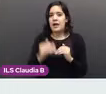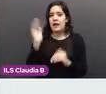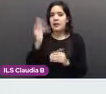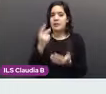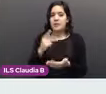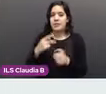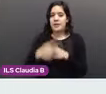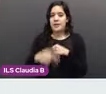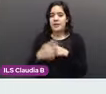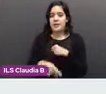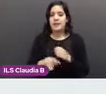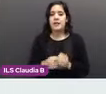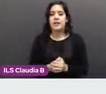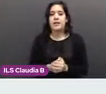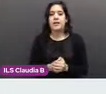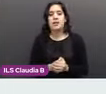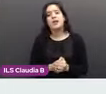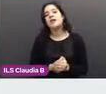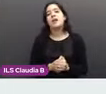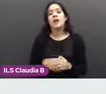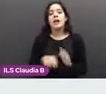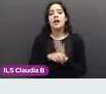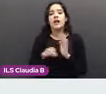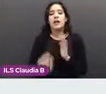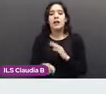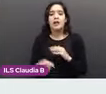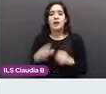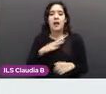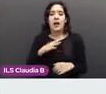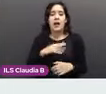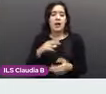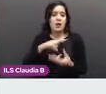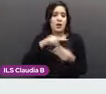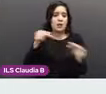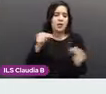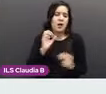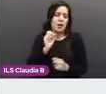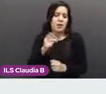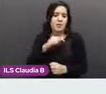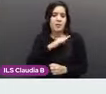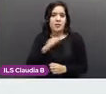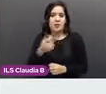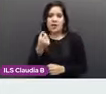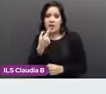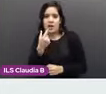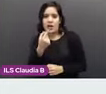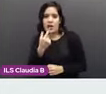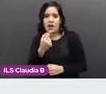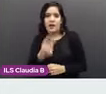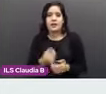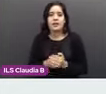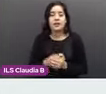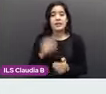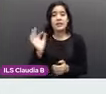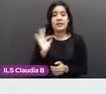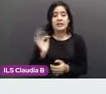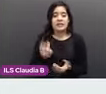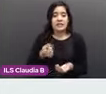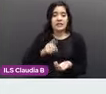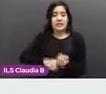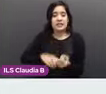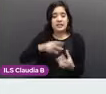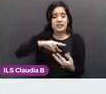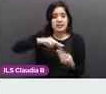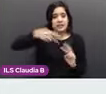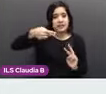considera de bajo riesgo porque podemos dar hormonoterapia. Si se expresan genes, va a ser de alto riesgo.